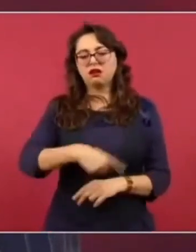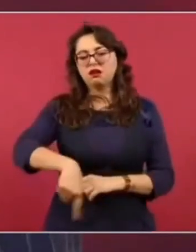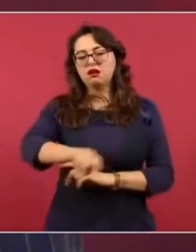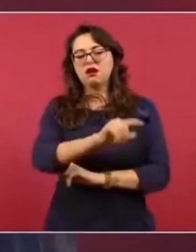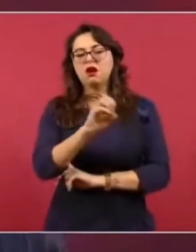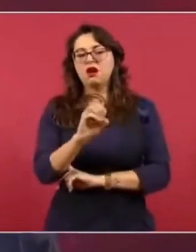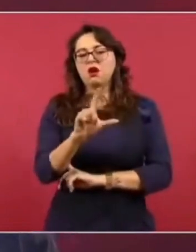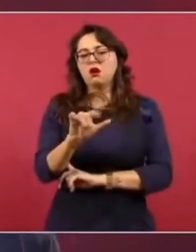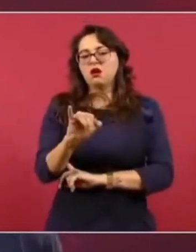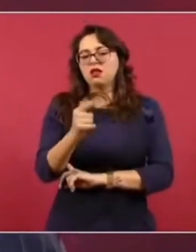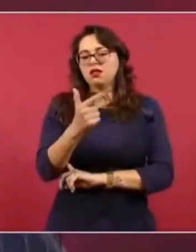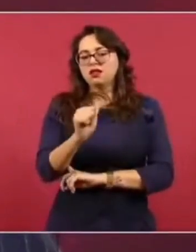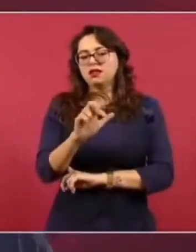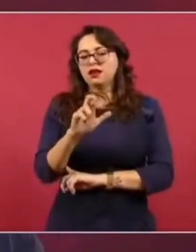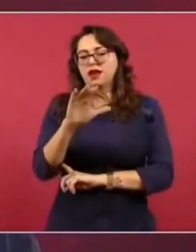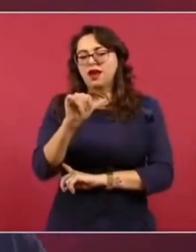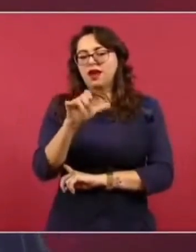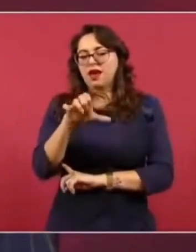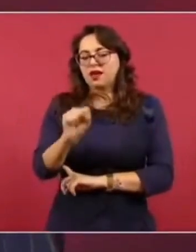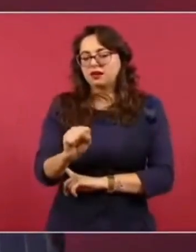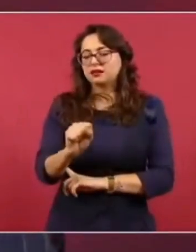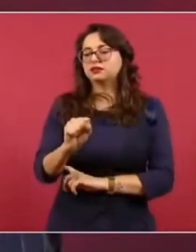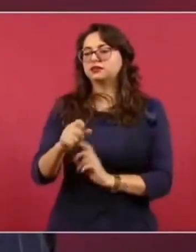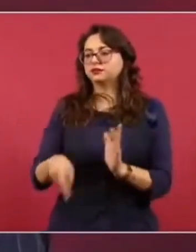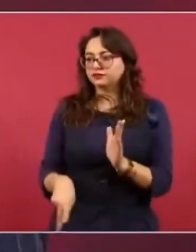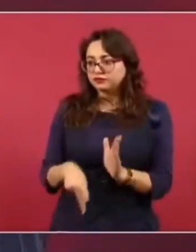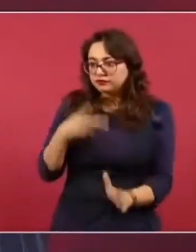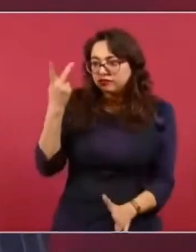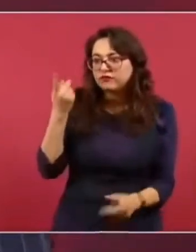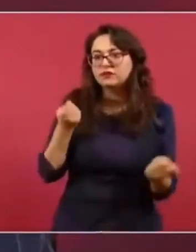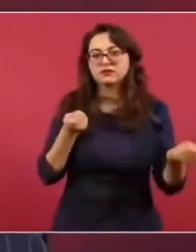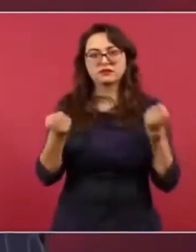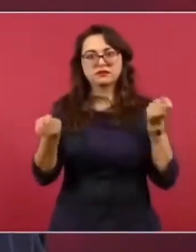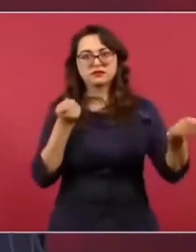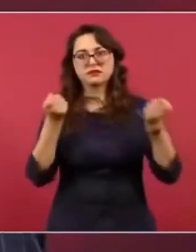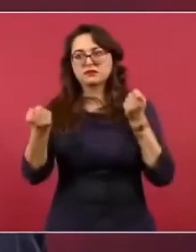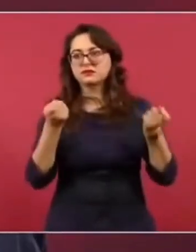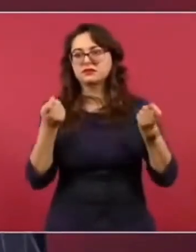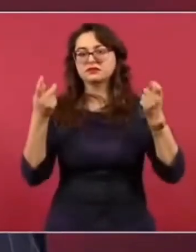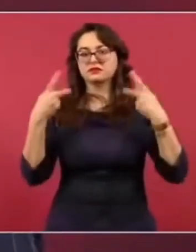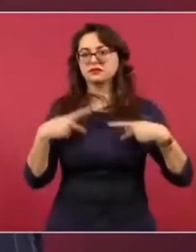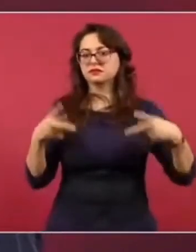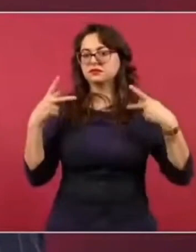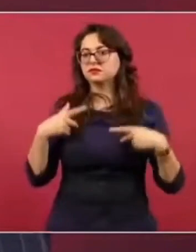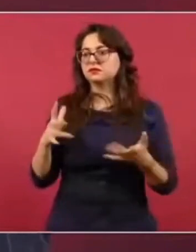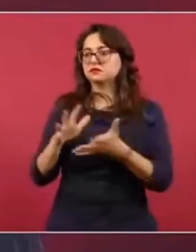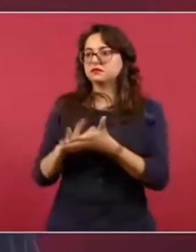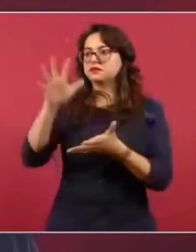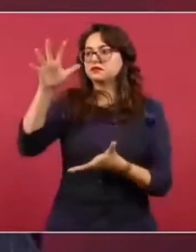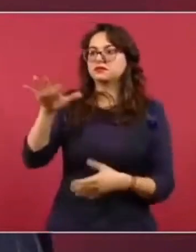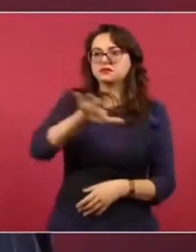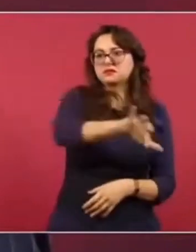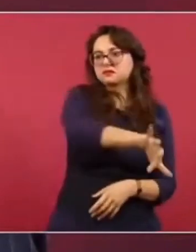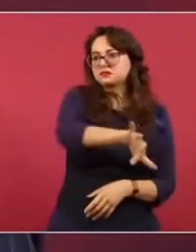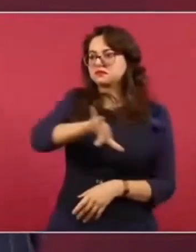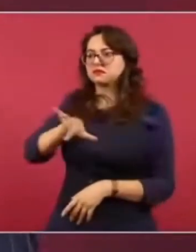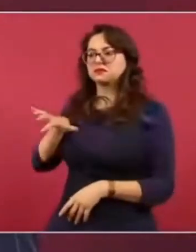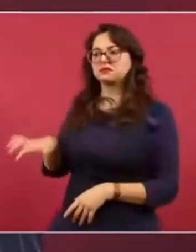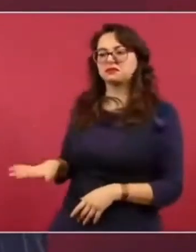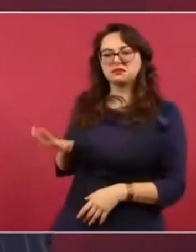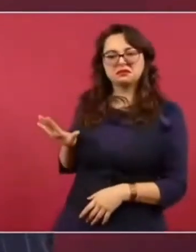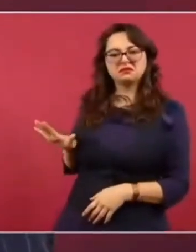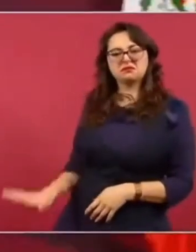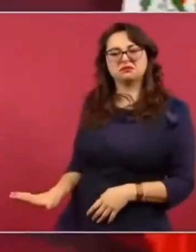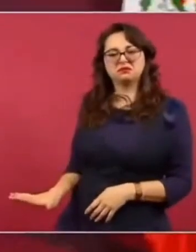que se vuelva a marginar al pueblo, a ser a un lado al pueblo, a no tomar en cuenta al pueblo,